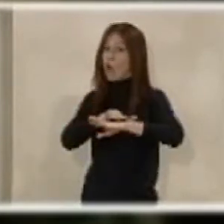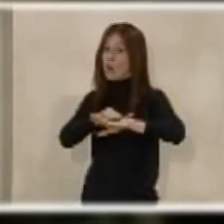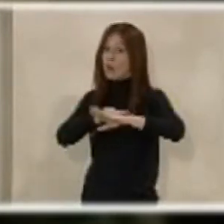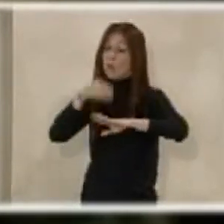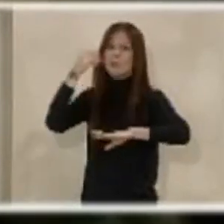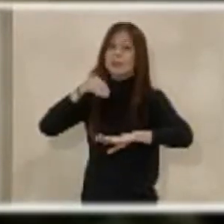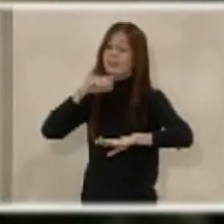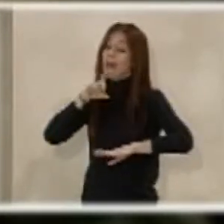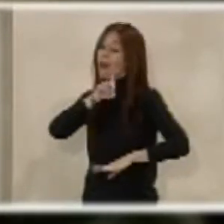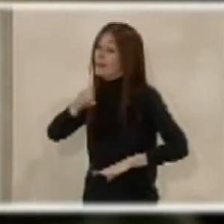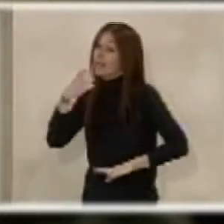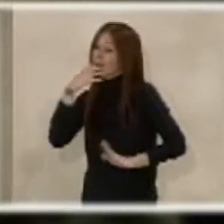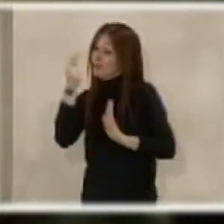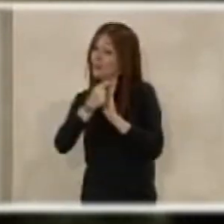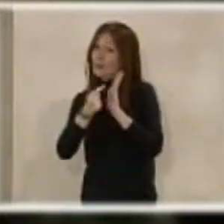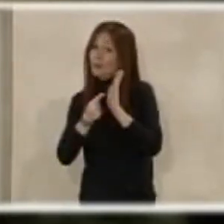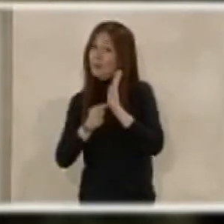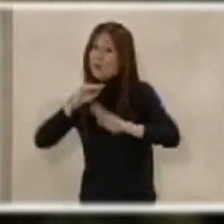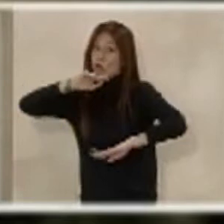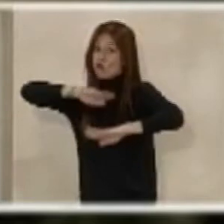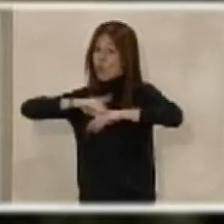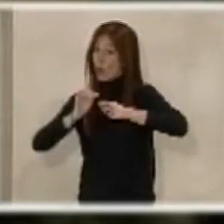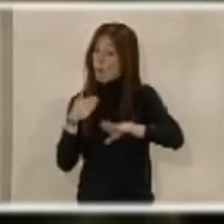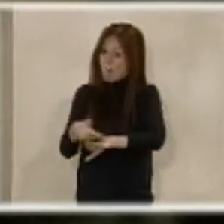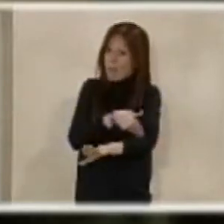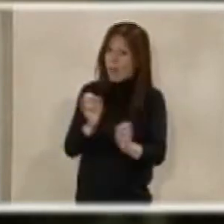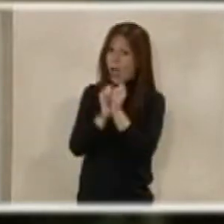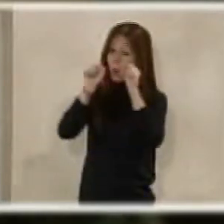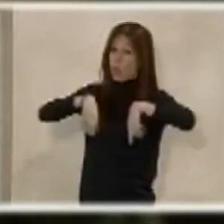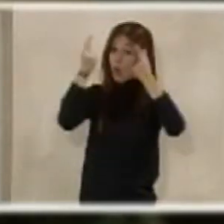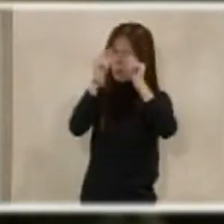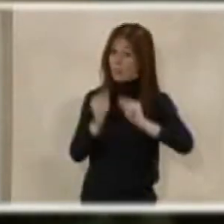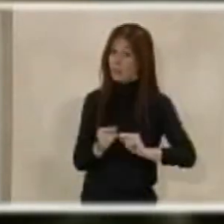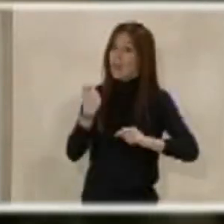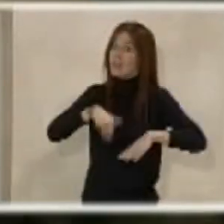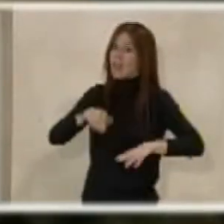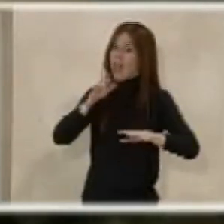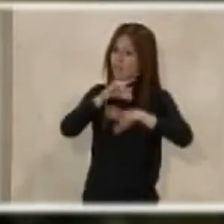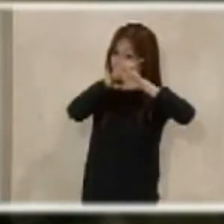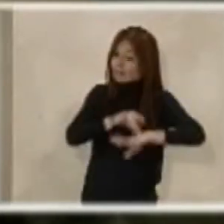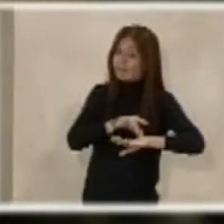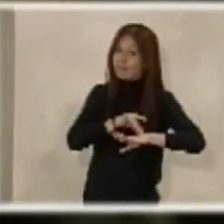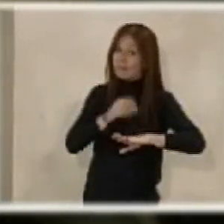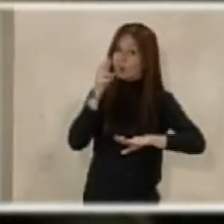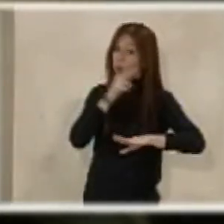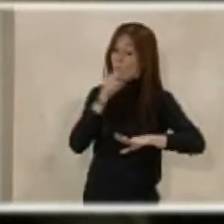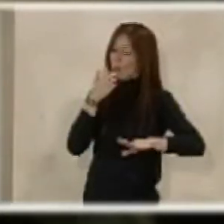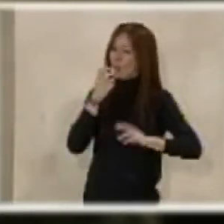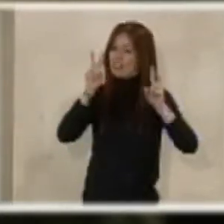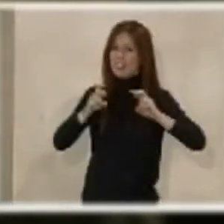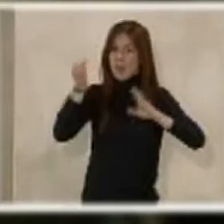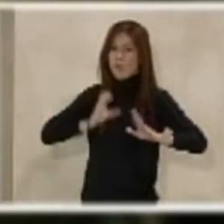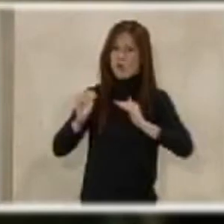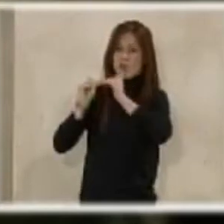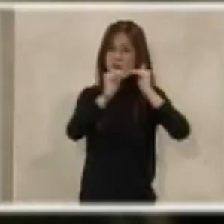Mariano Rajoy, que si no cumplía los preacuerdos presupuestarios ya pactados, como es la equiparación salarial